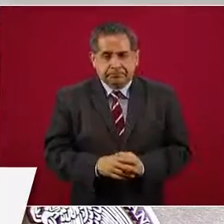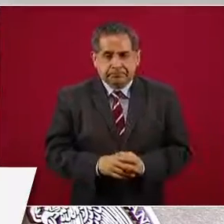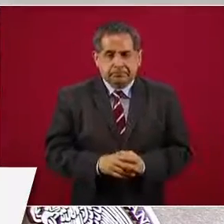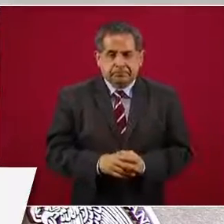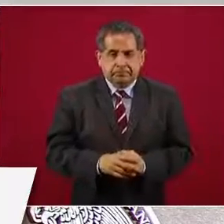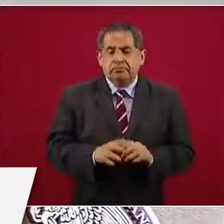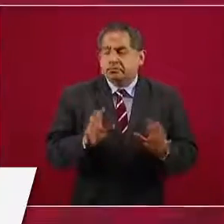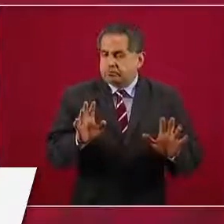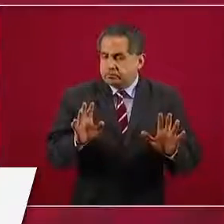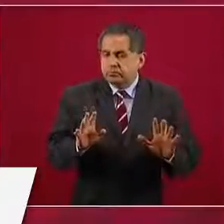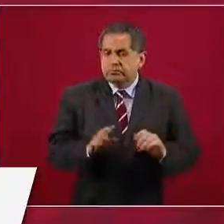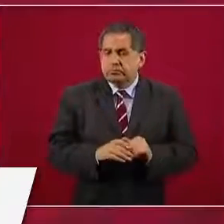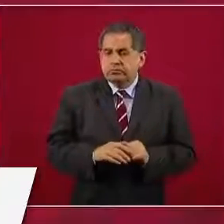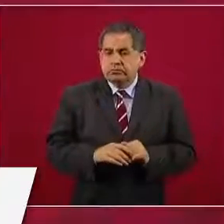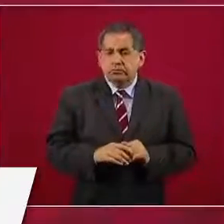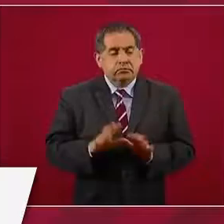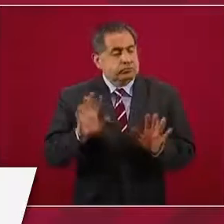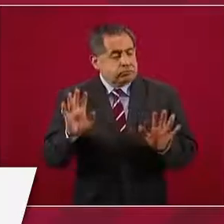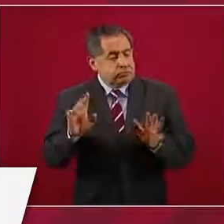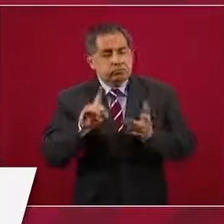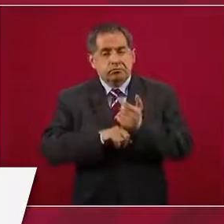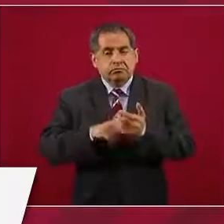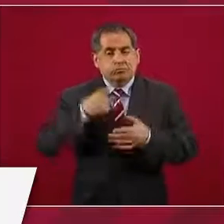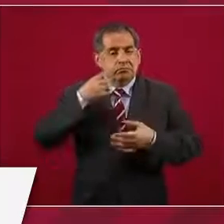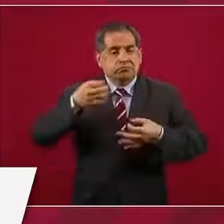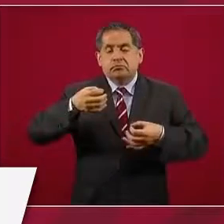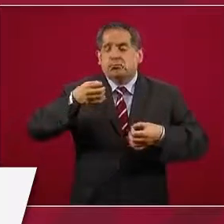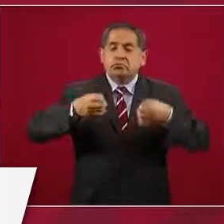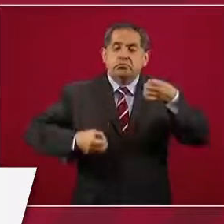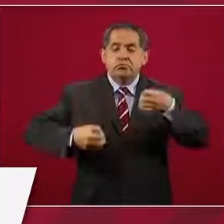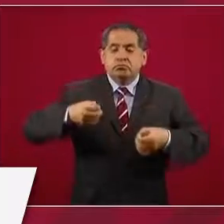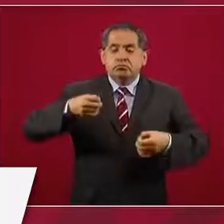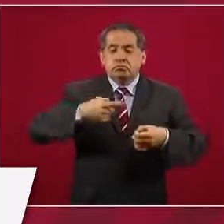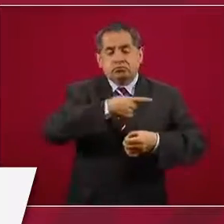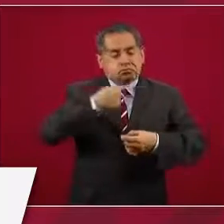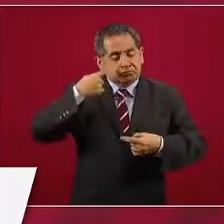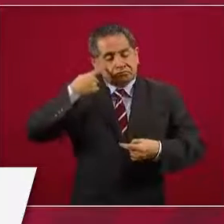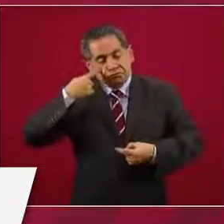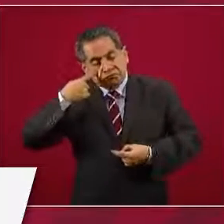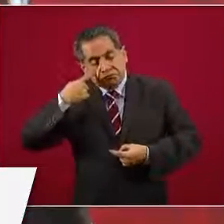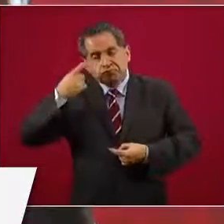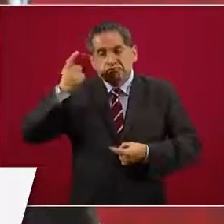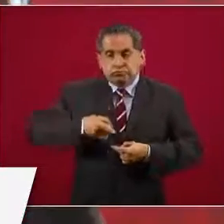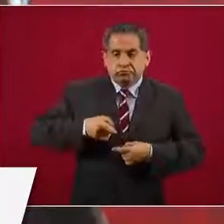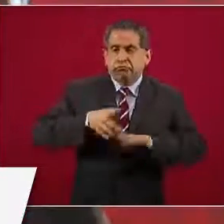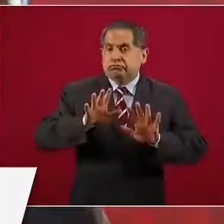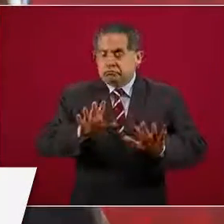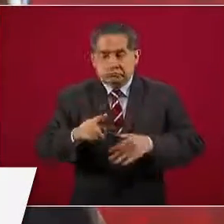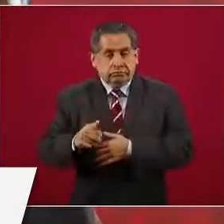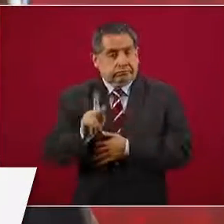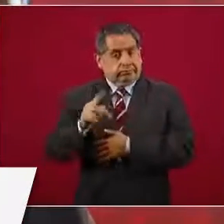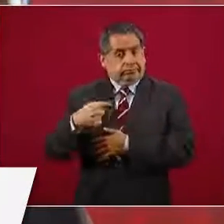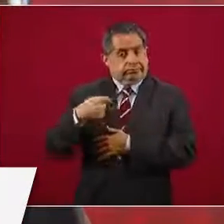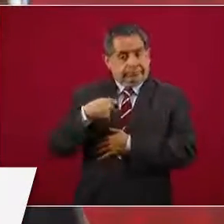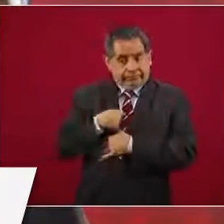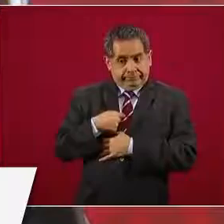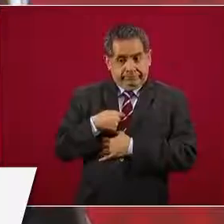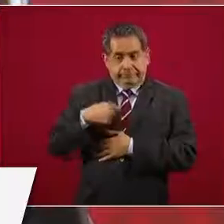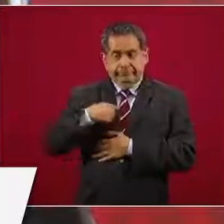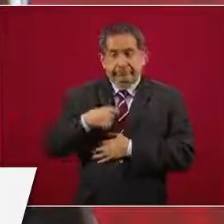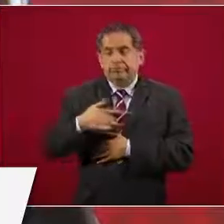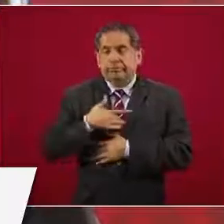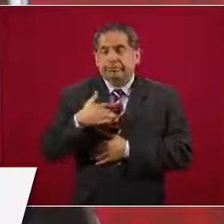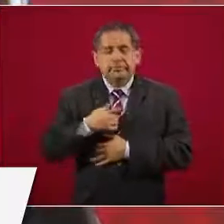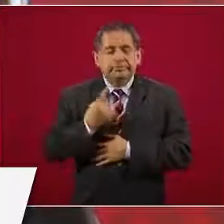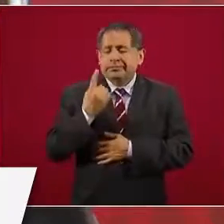Yo digo lo que digan los jueces, pero a mí lo que